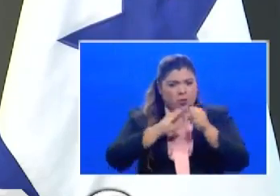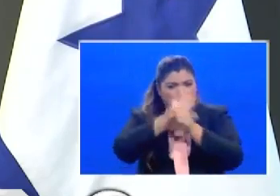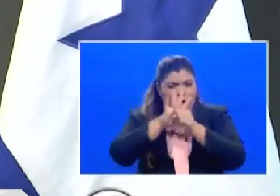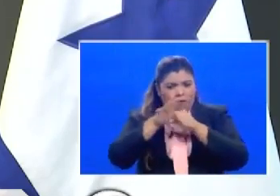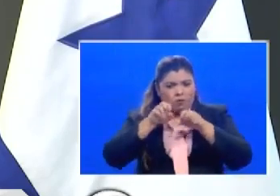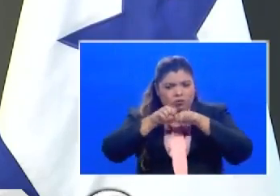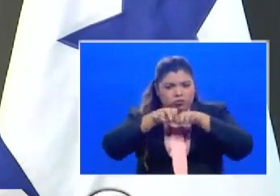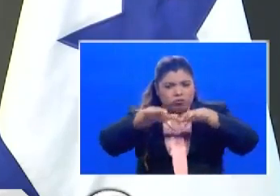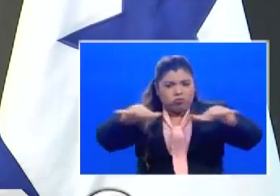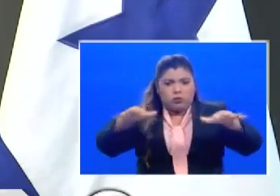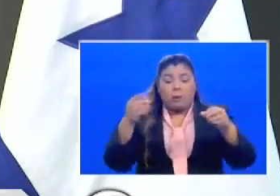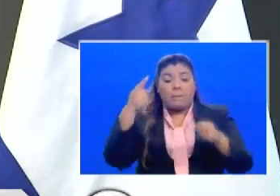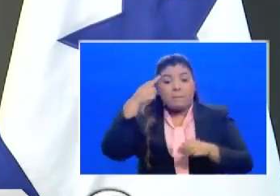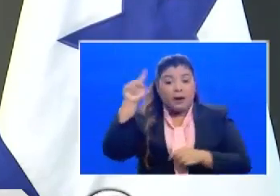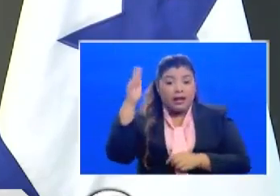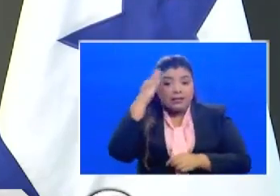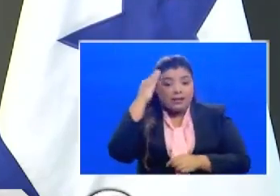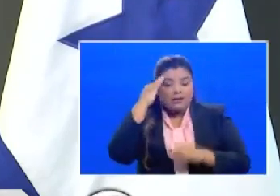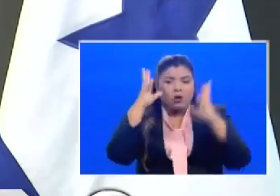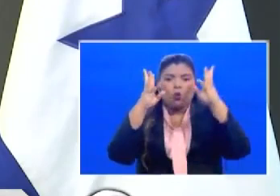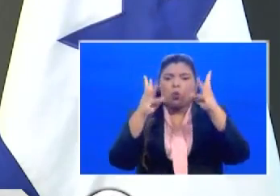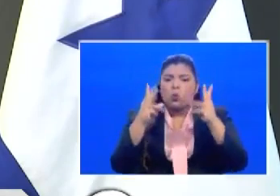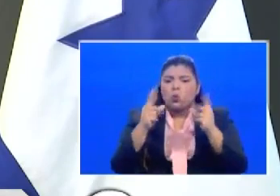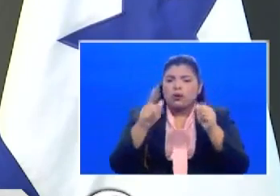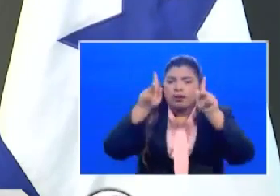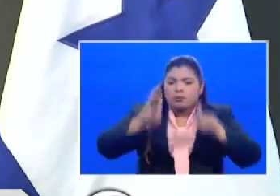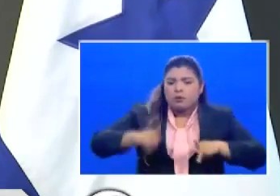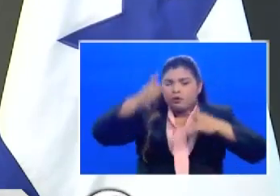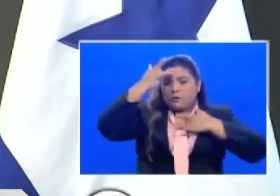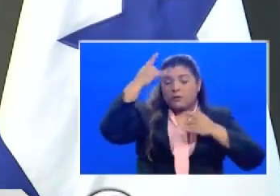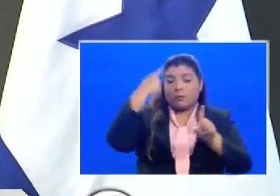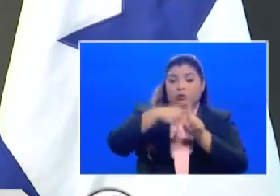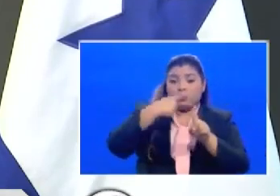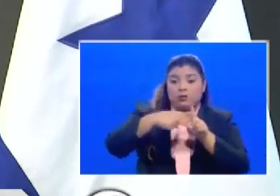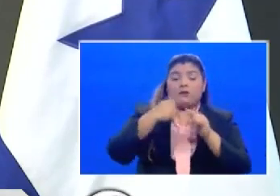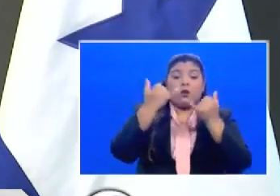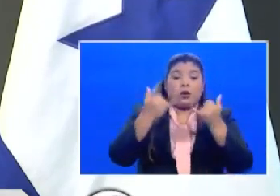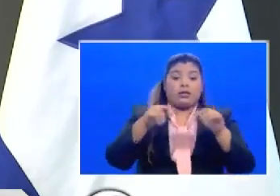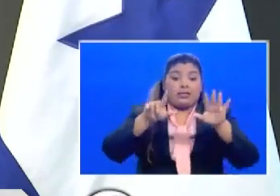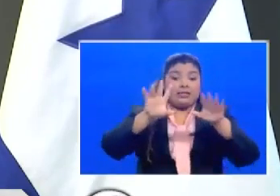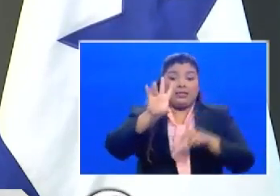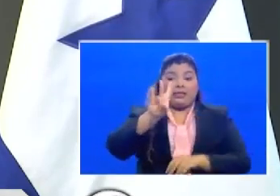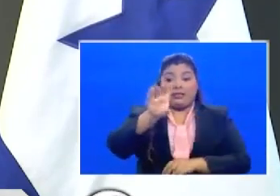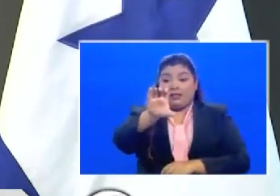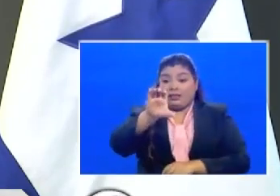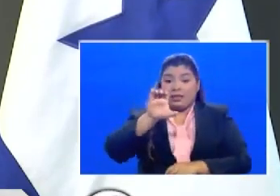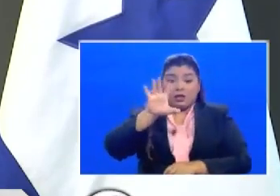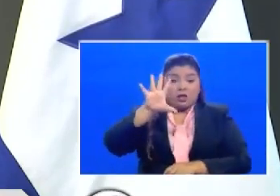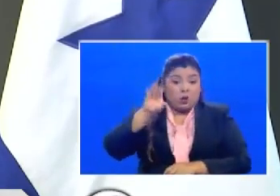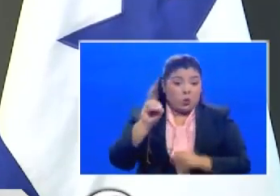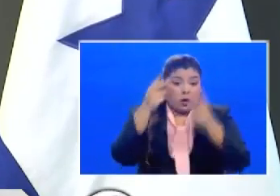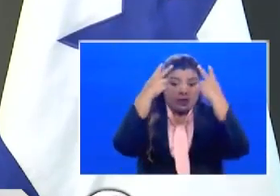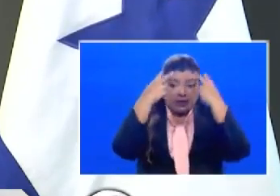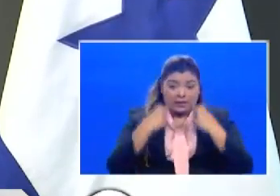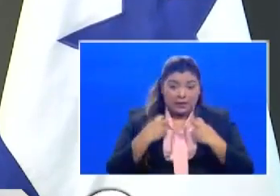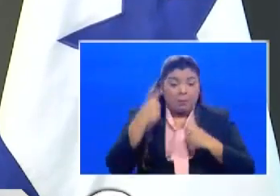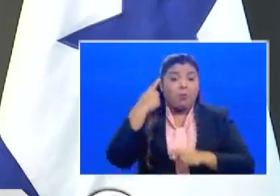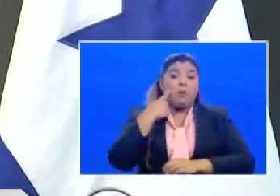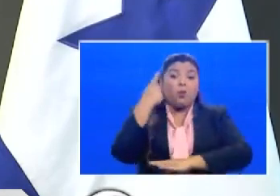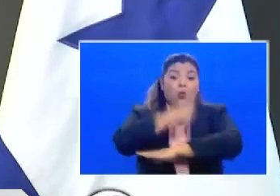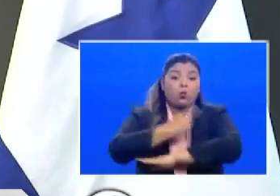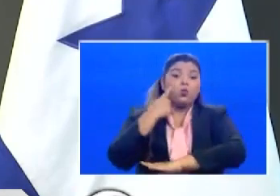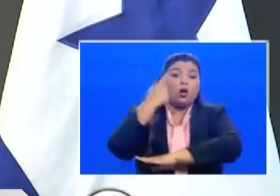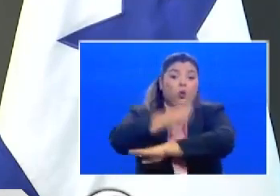y de casos sintomáticos estamos por encima de las 750 pruebas por día